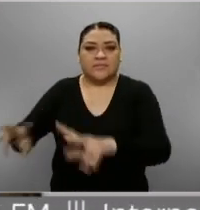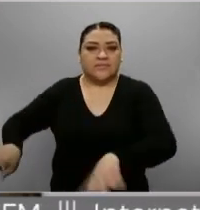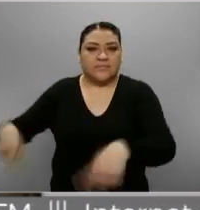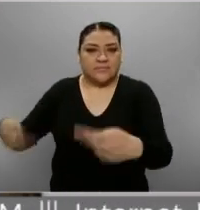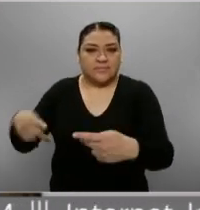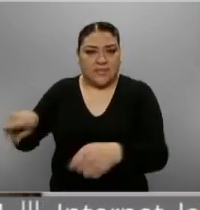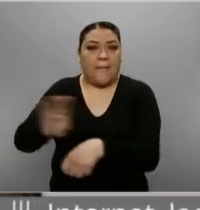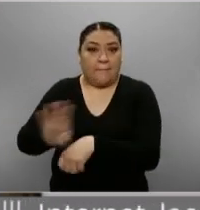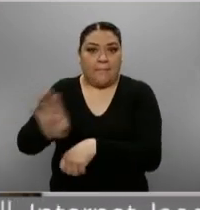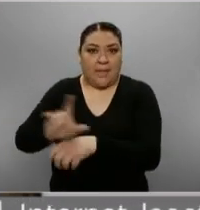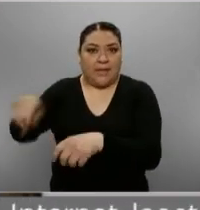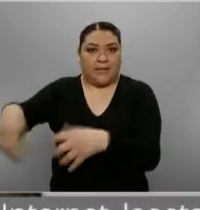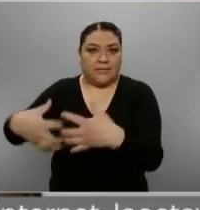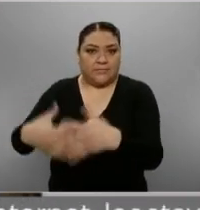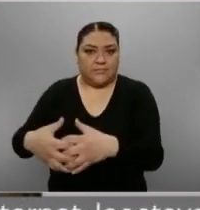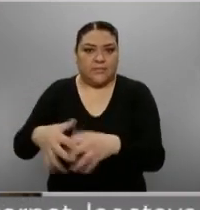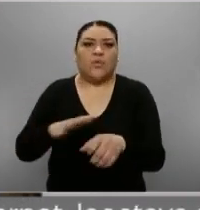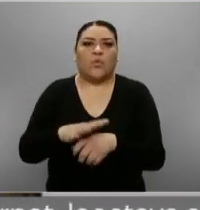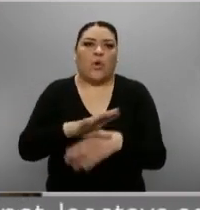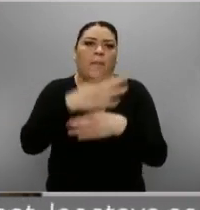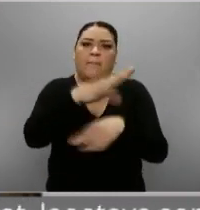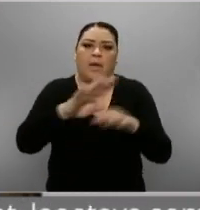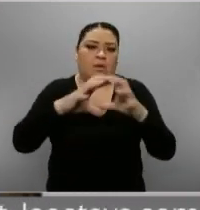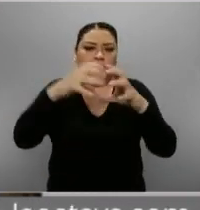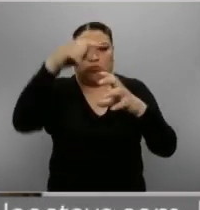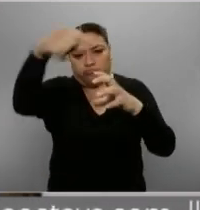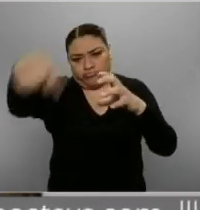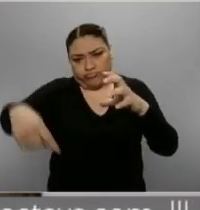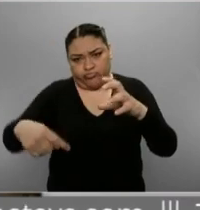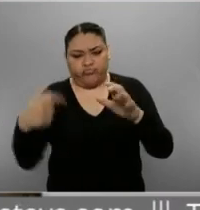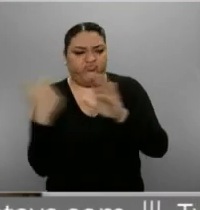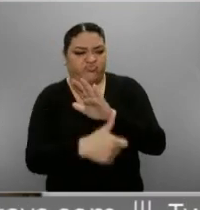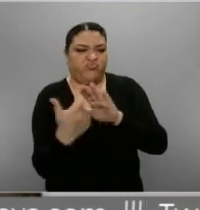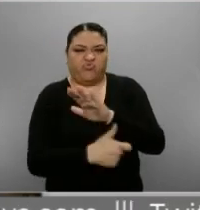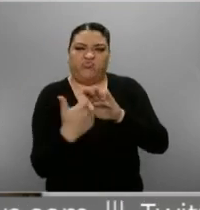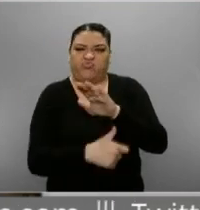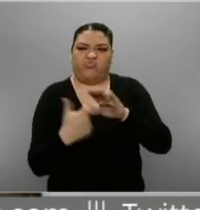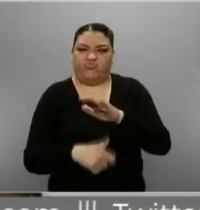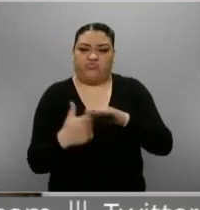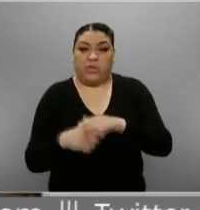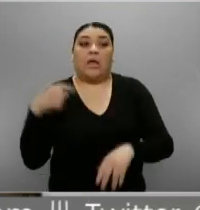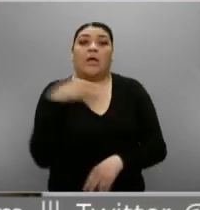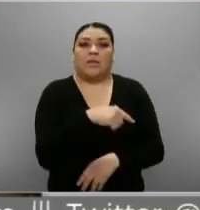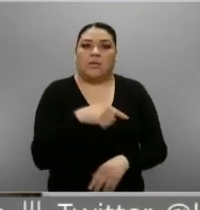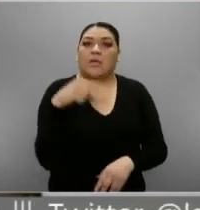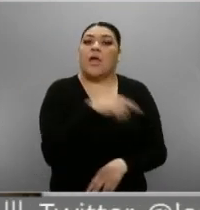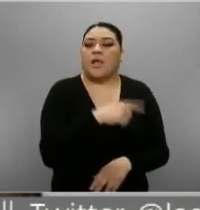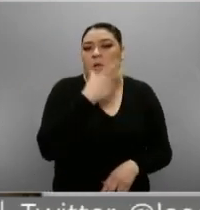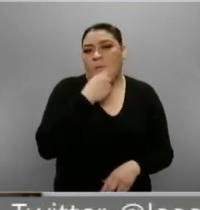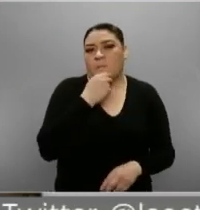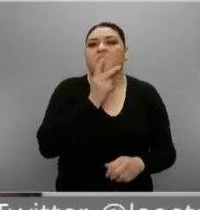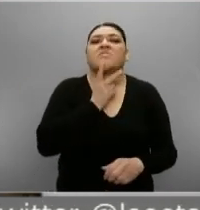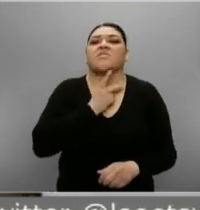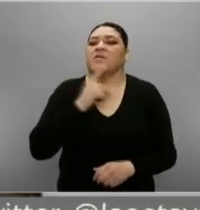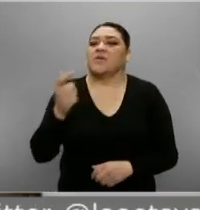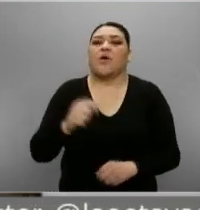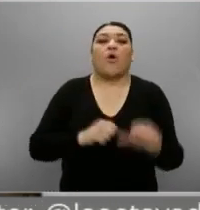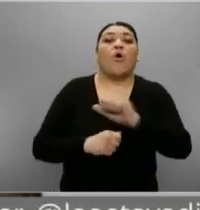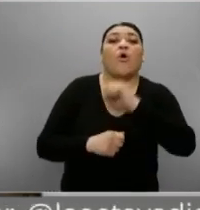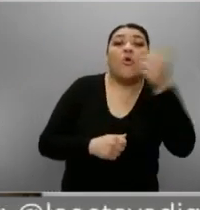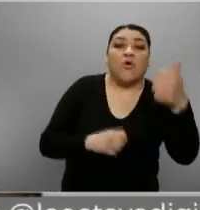a través de diferentes cuentas en el mundo y detalló que el ex funcionario también recibió dinero de